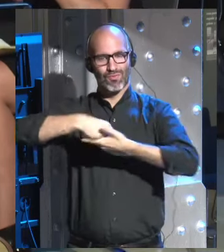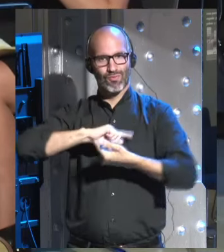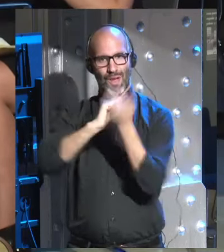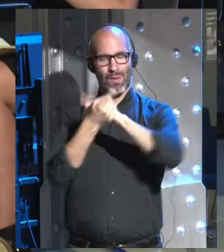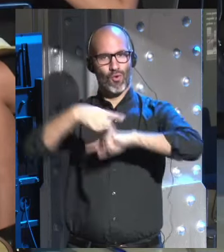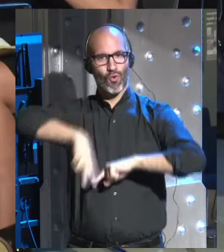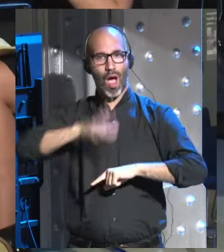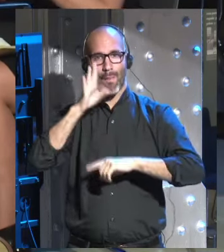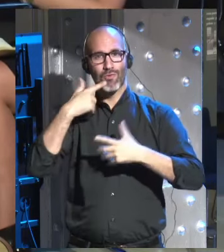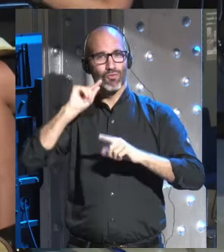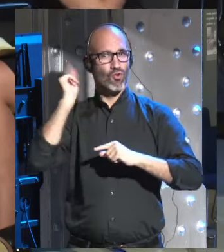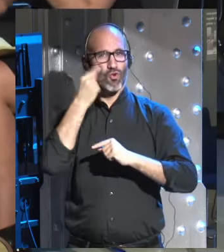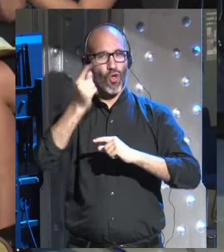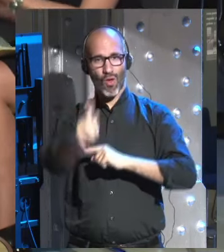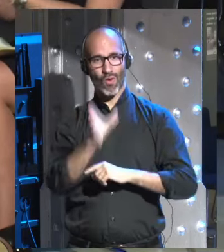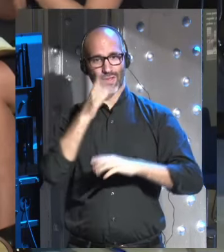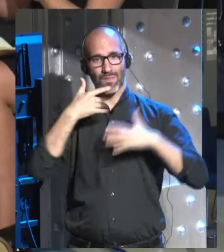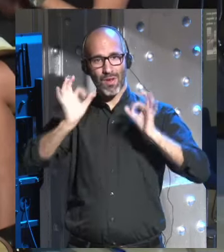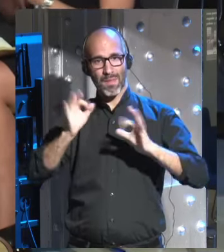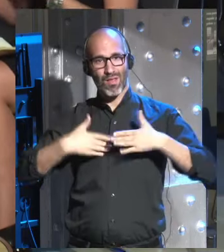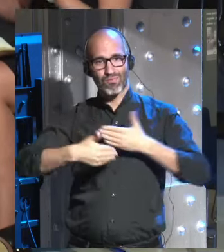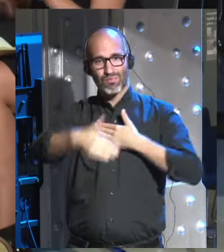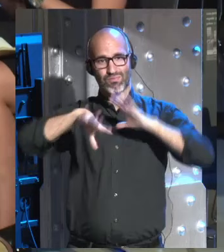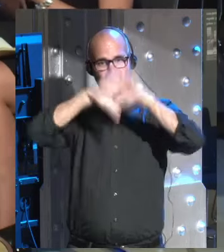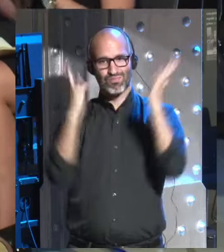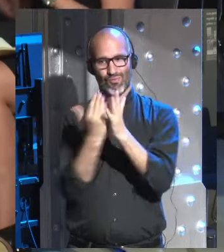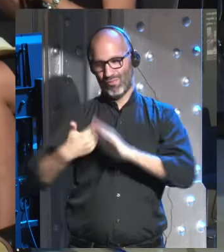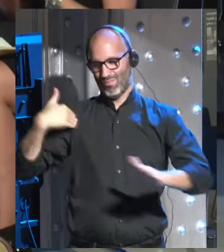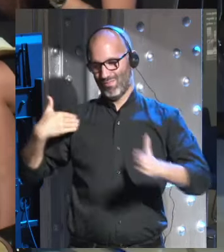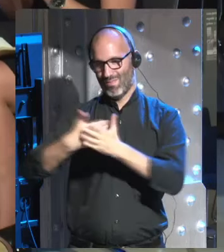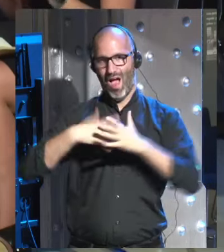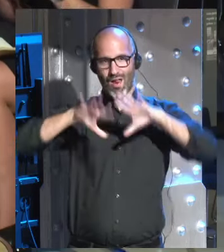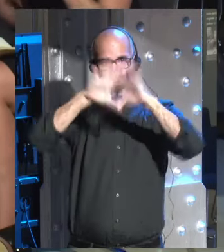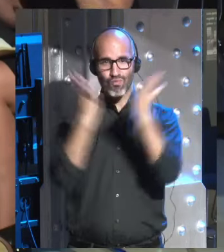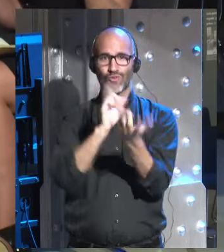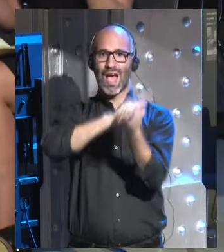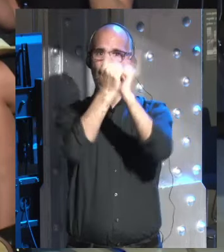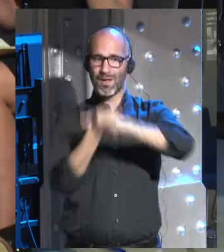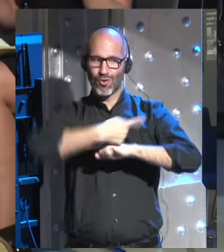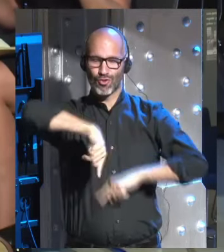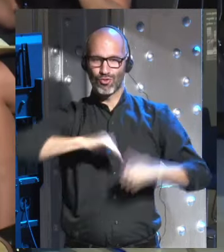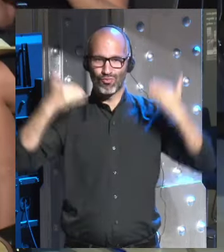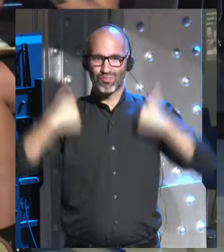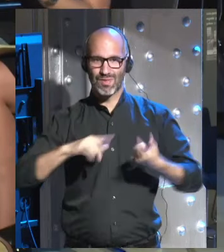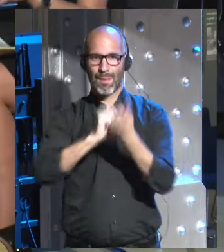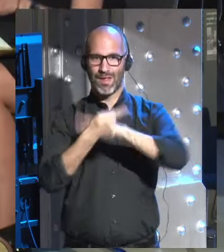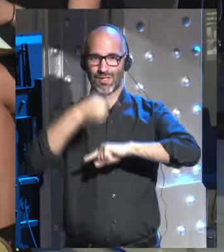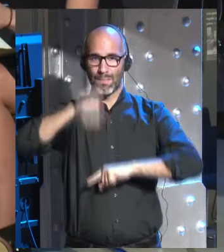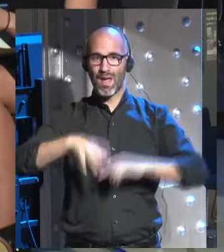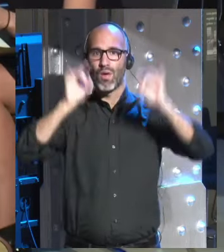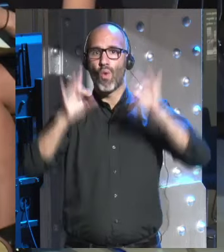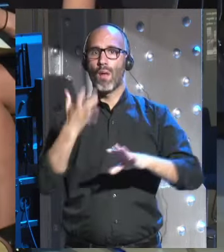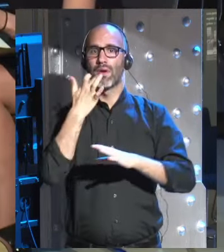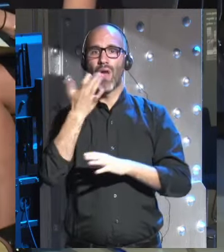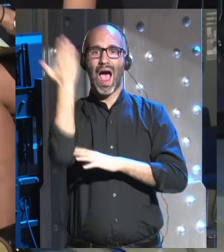y no nos damos cuenta de cómo está cambiando el mundo de cómo estamos cambiando nosotros mismos y de cómo al final como le pasó al pobre Homo